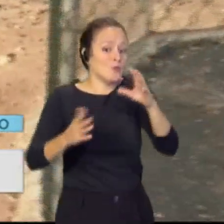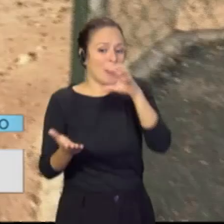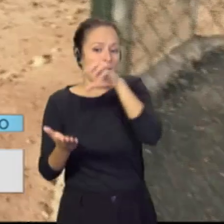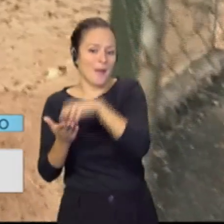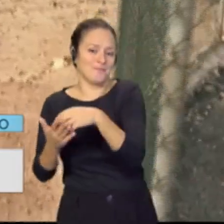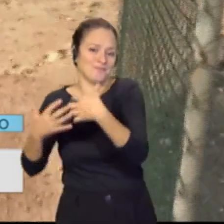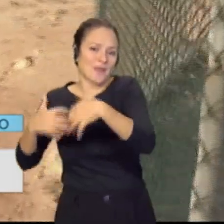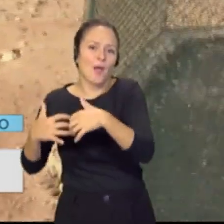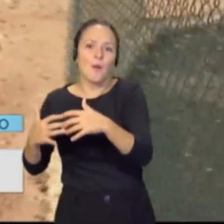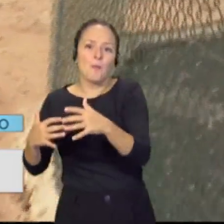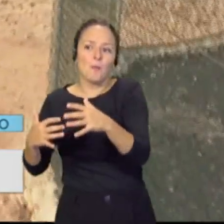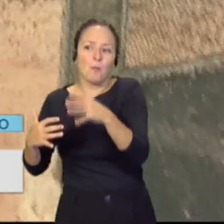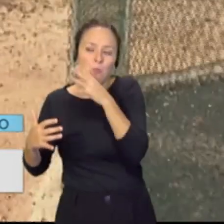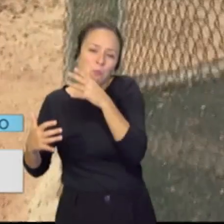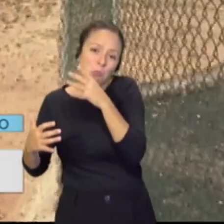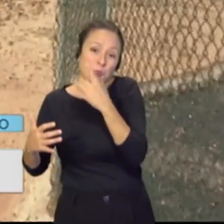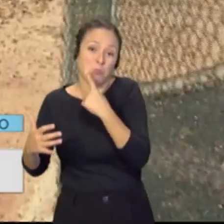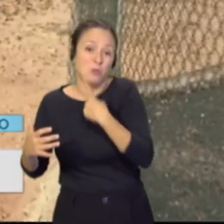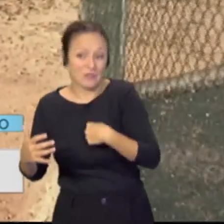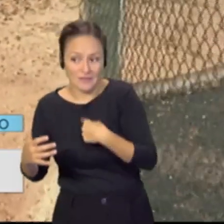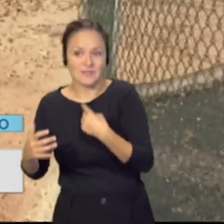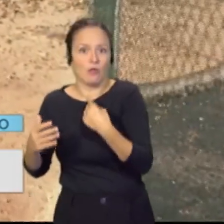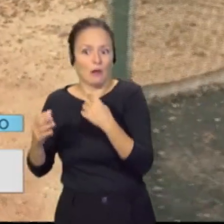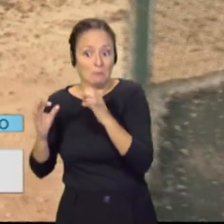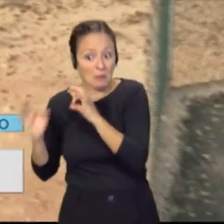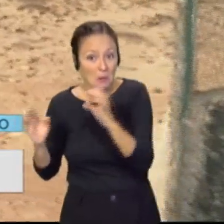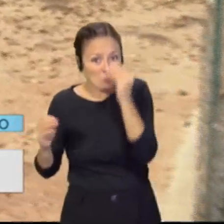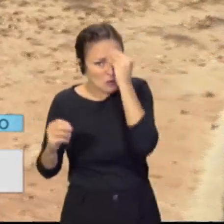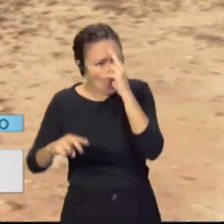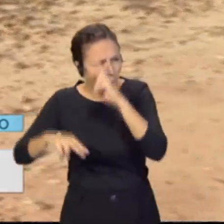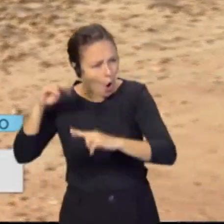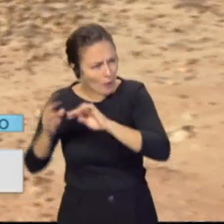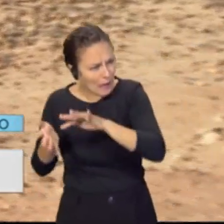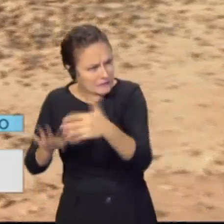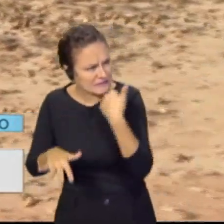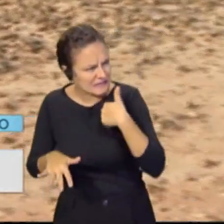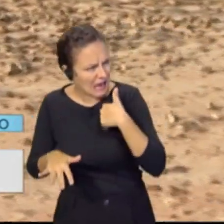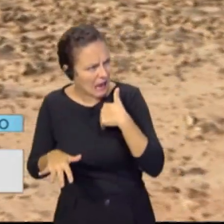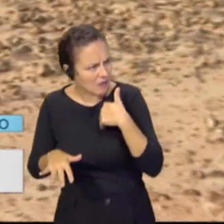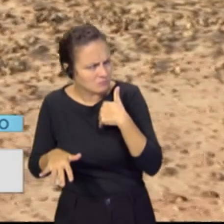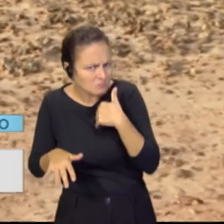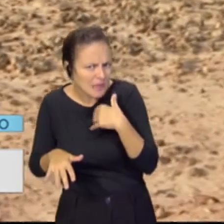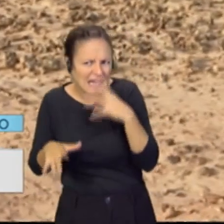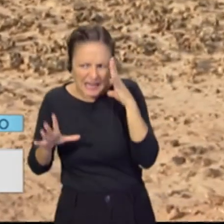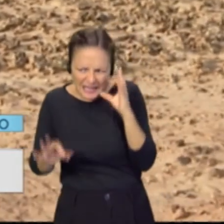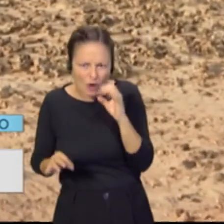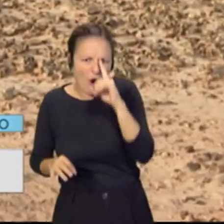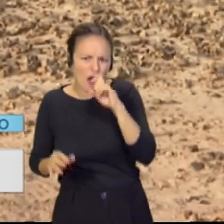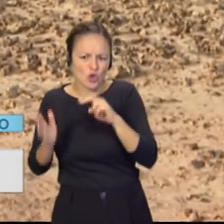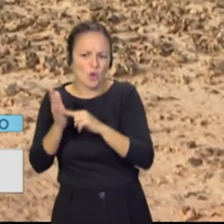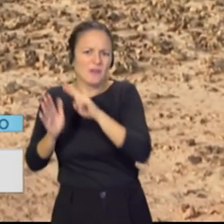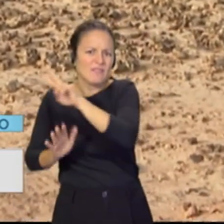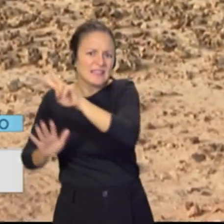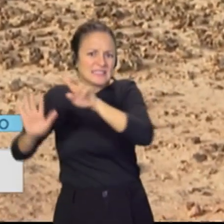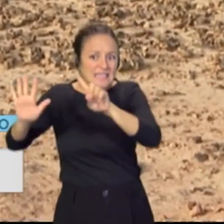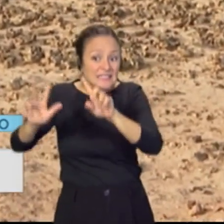que se está proyectando. sé si en estos instantes ya se ha empezado a ejecutar la obra. Creo que se finaliza en 2026 y esto sí que le daría mucha vida,